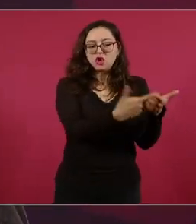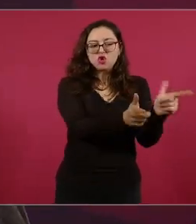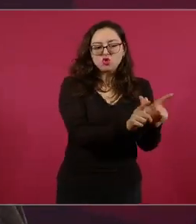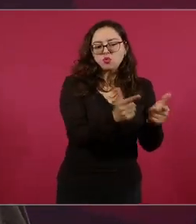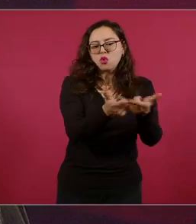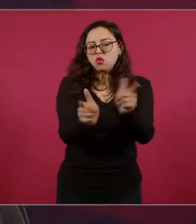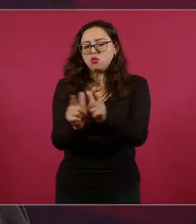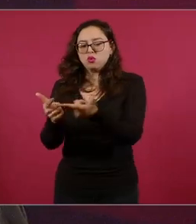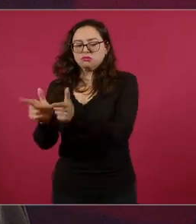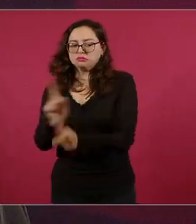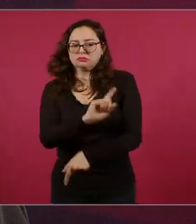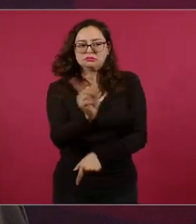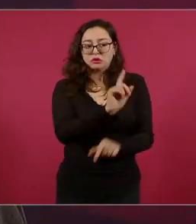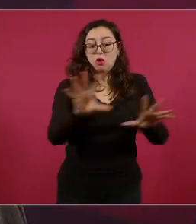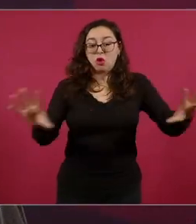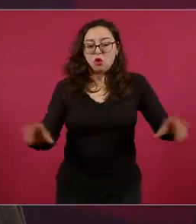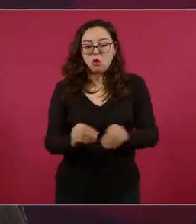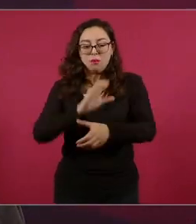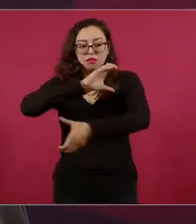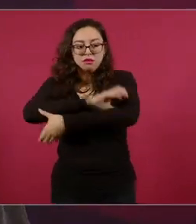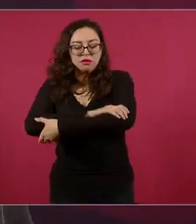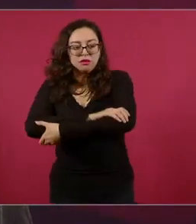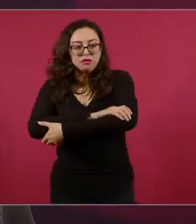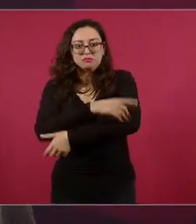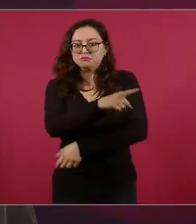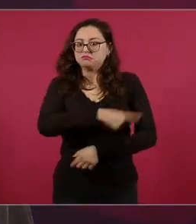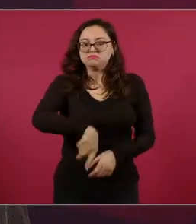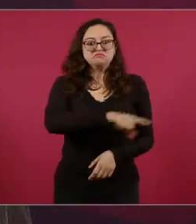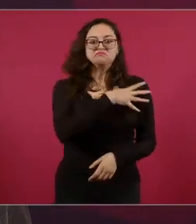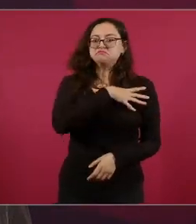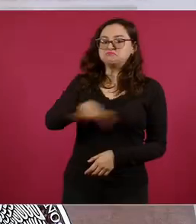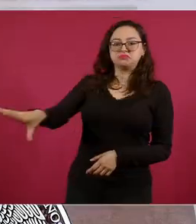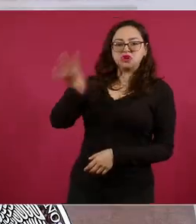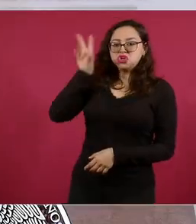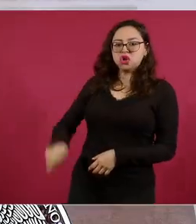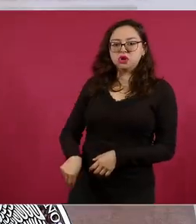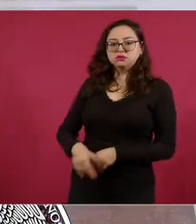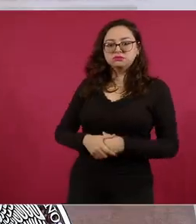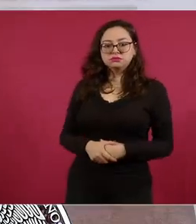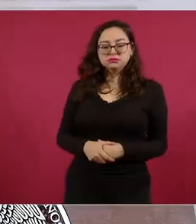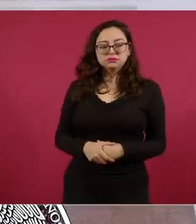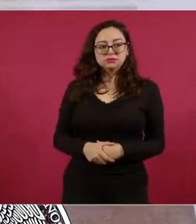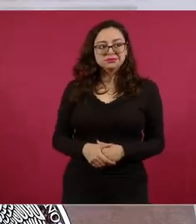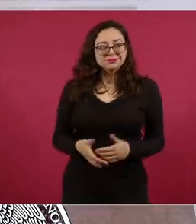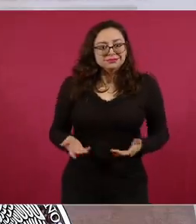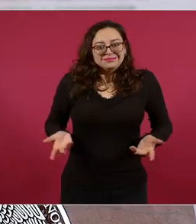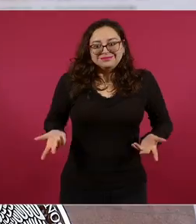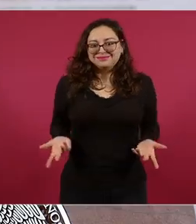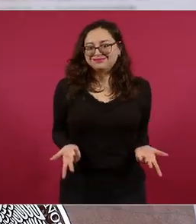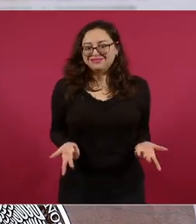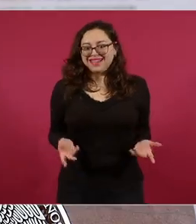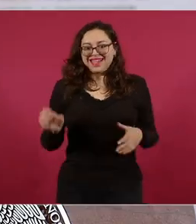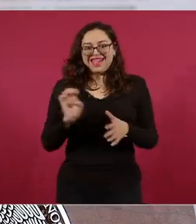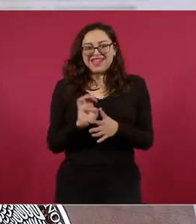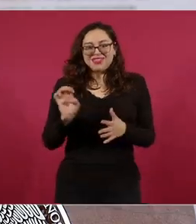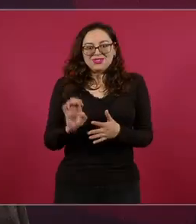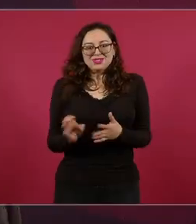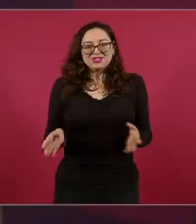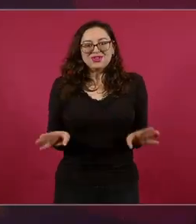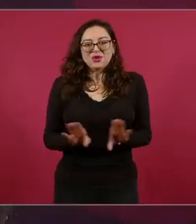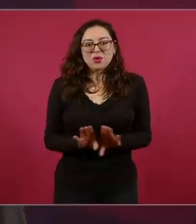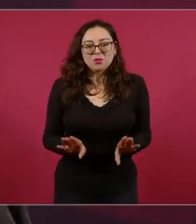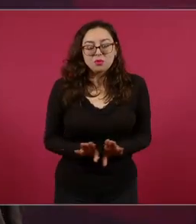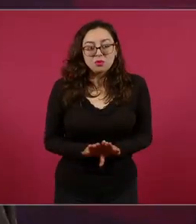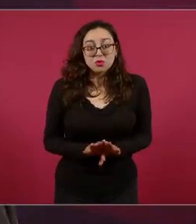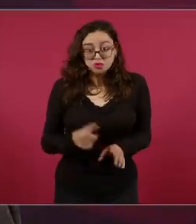mismos fueron quienes los rechazaron. Bueno, ¿quién los entiende? Pero no lo… o sea, no nada más es algo que digo yo.